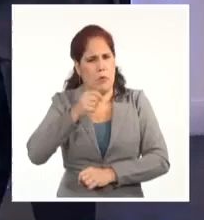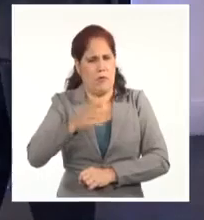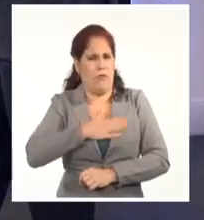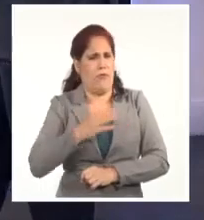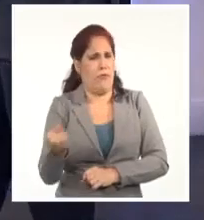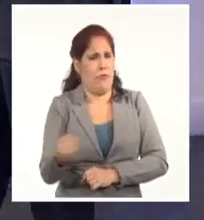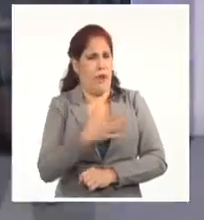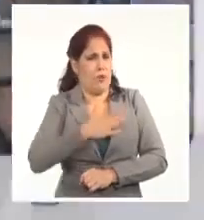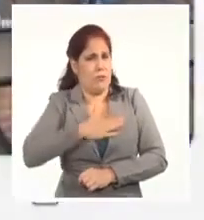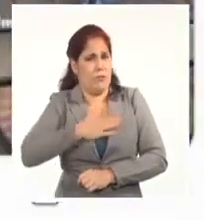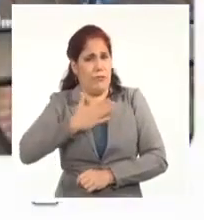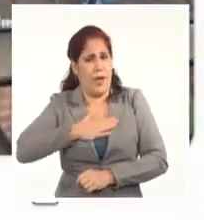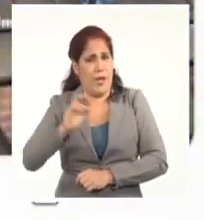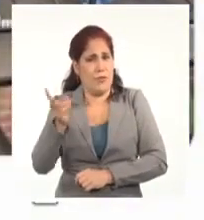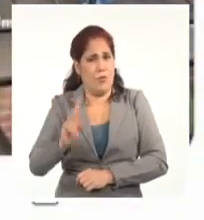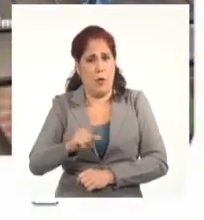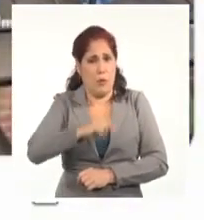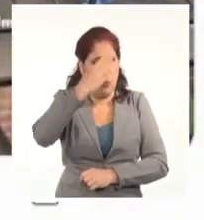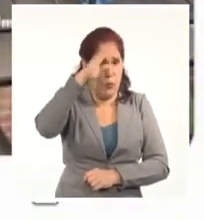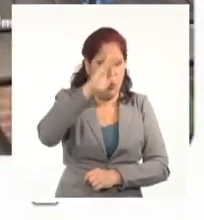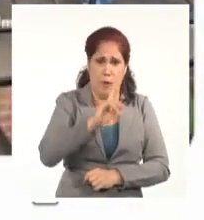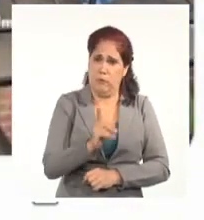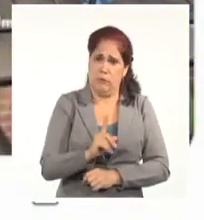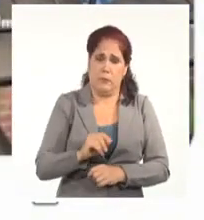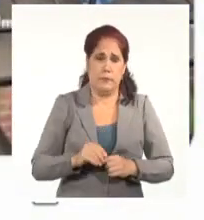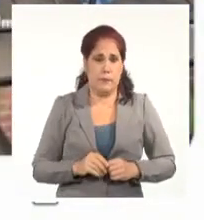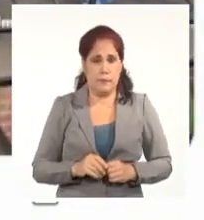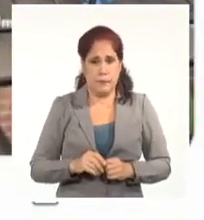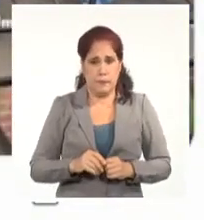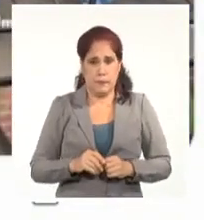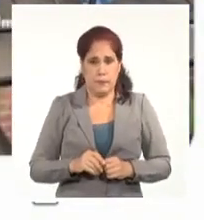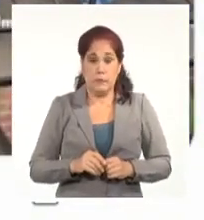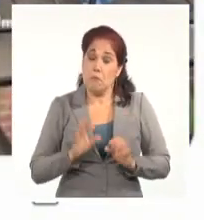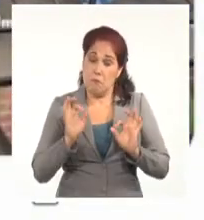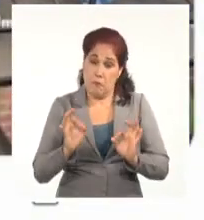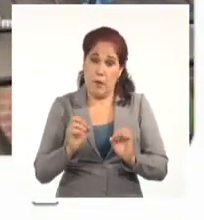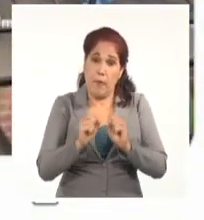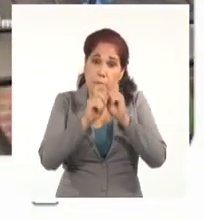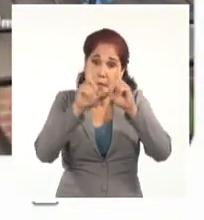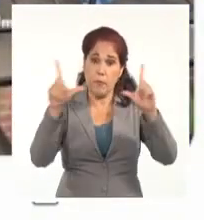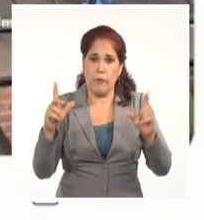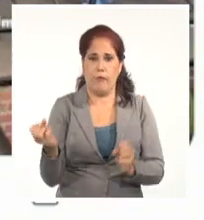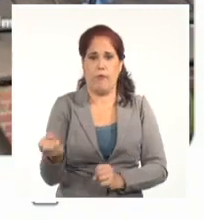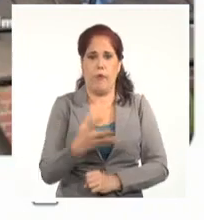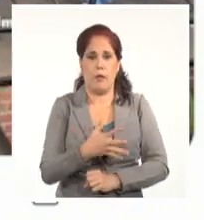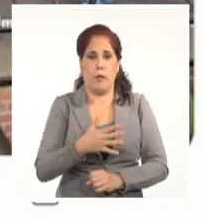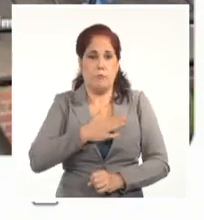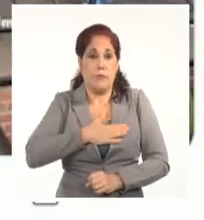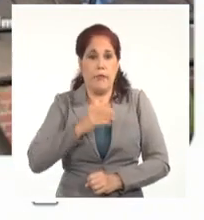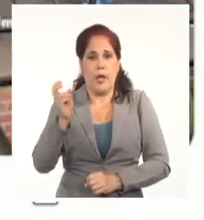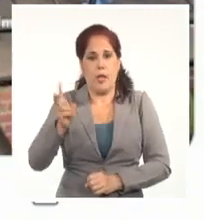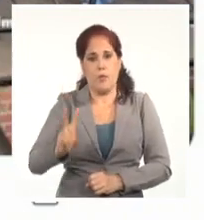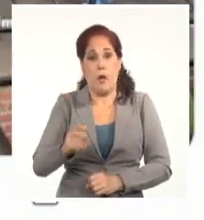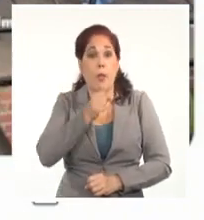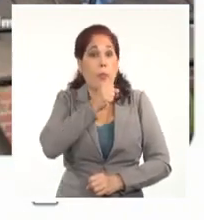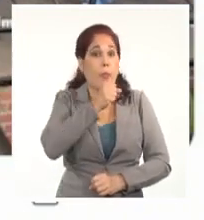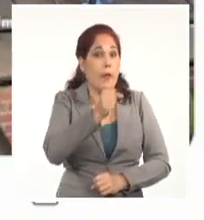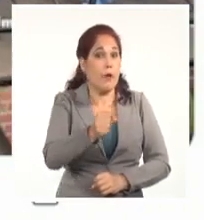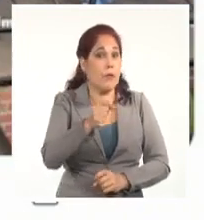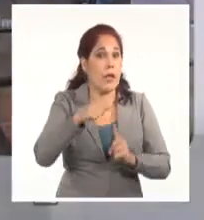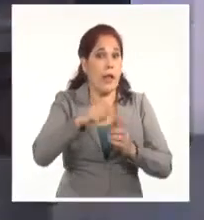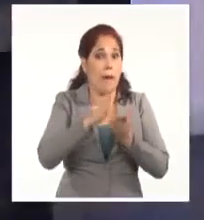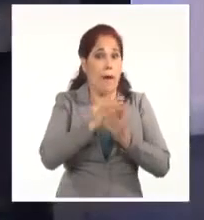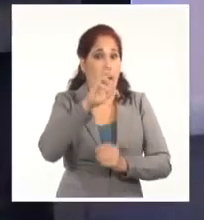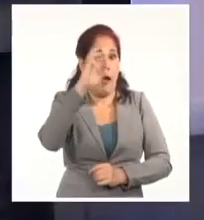reportan un niño herido proveniente de la Cota 905. Estas son las imágenes. Eso corresponde a una denuncia que hacía Tamara Suyu